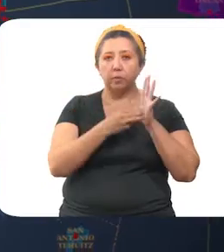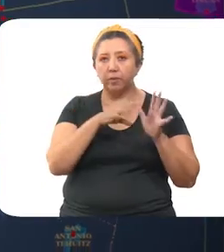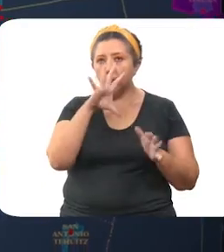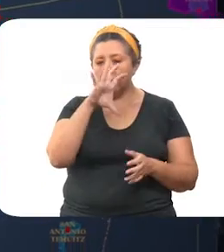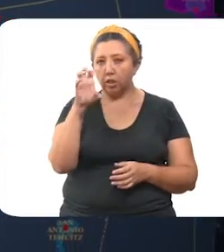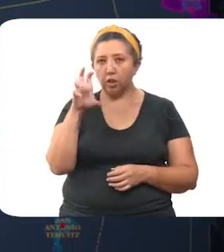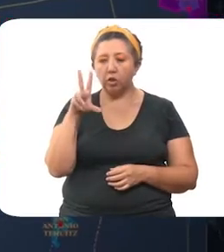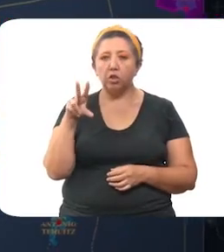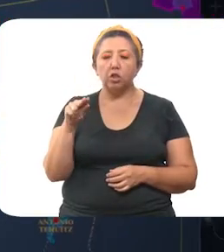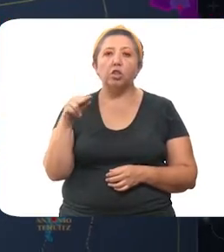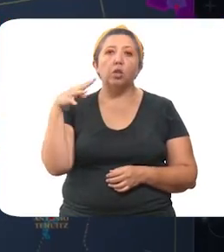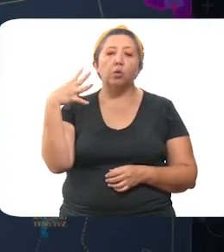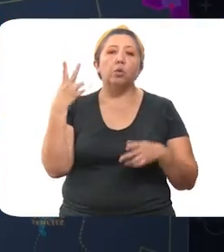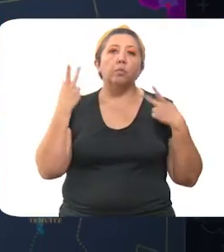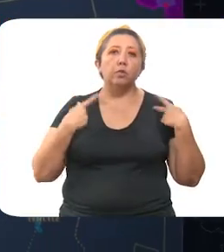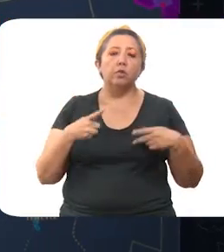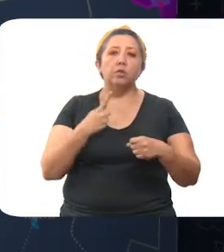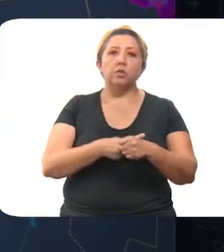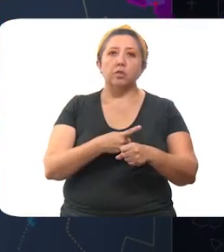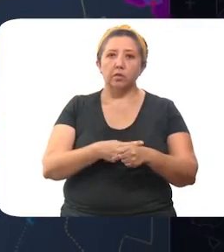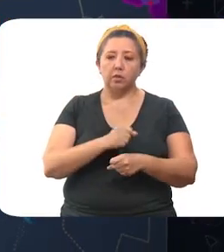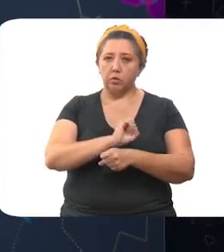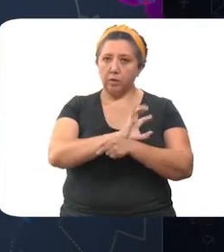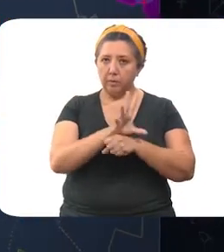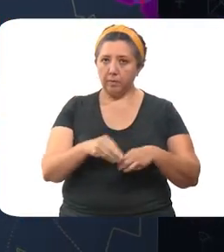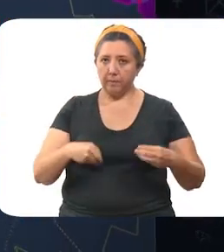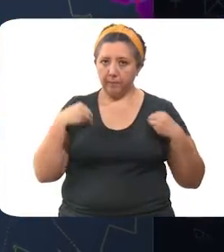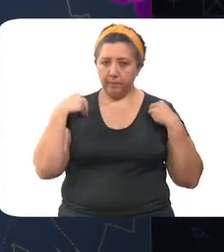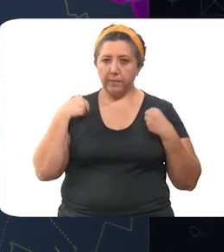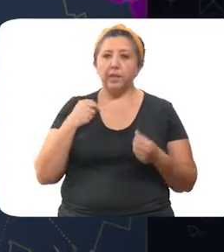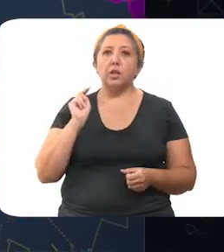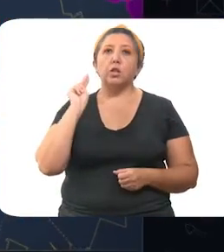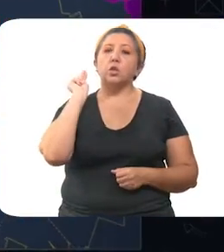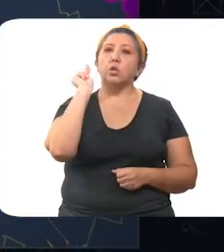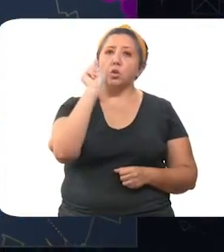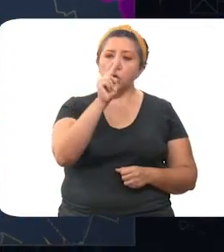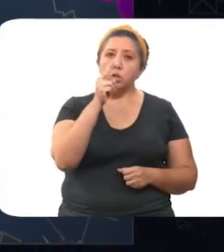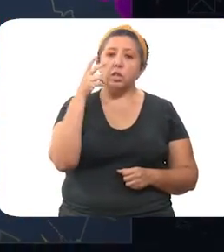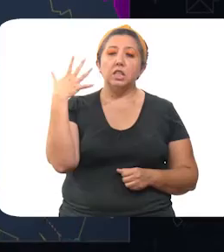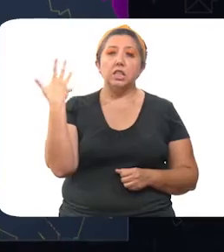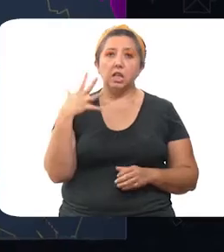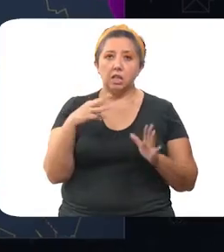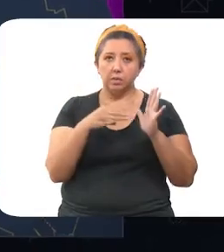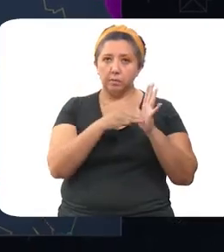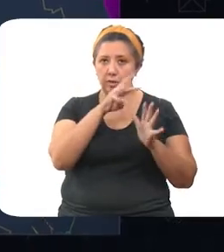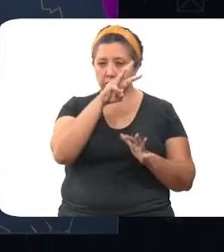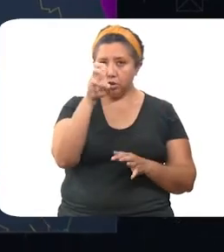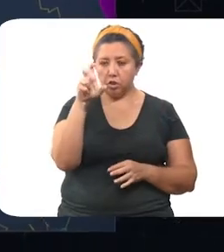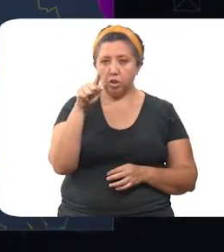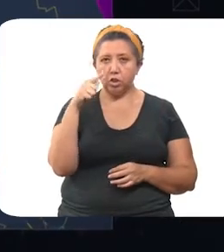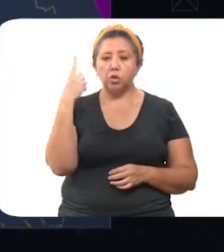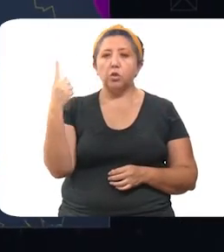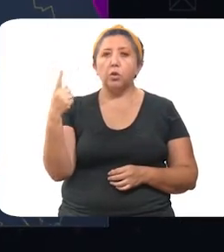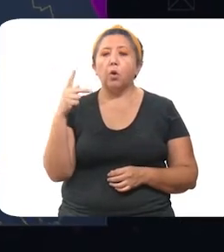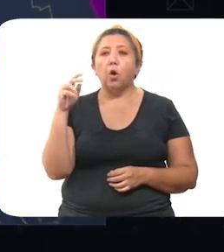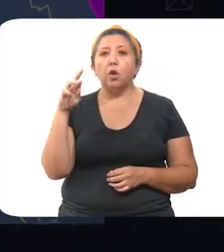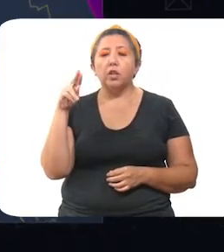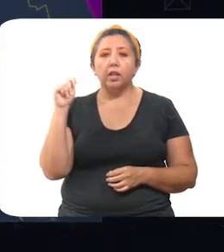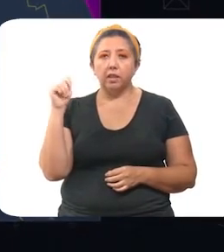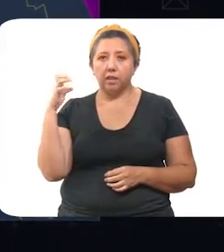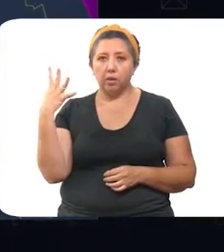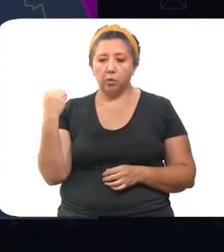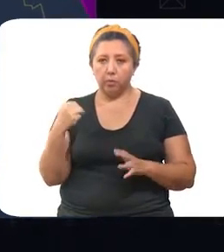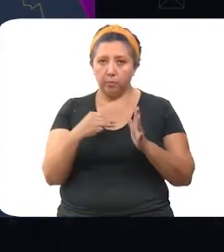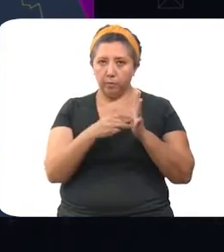.584 personas contagiadas de coronavirus que viven en la zona norte 10.371, en la zona